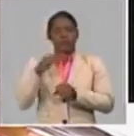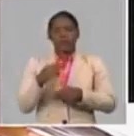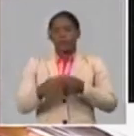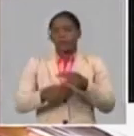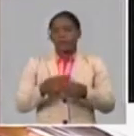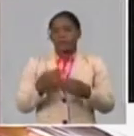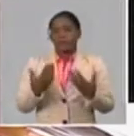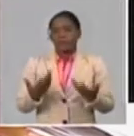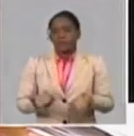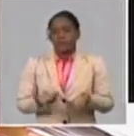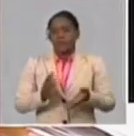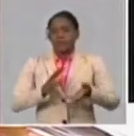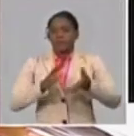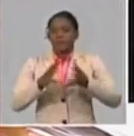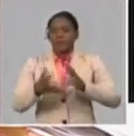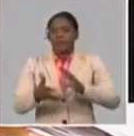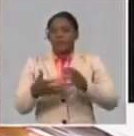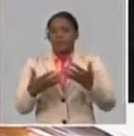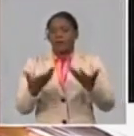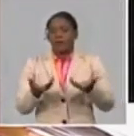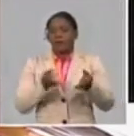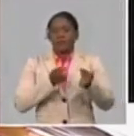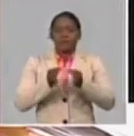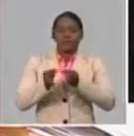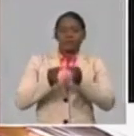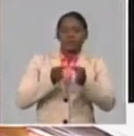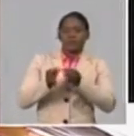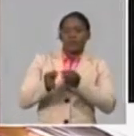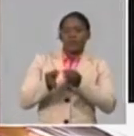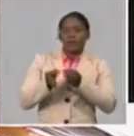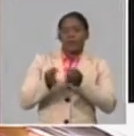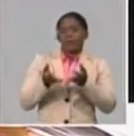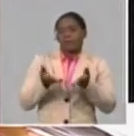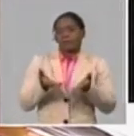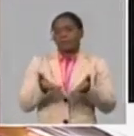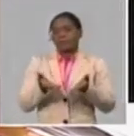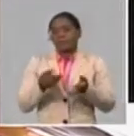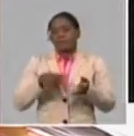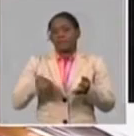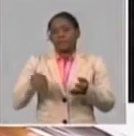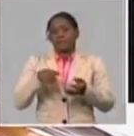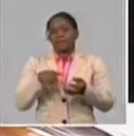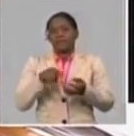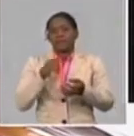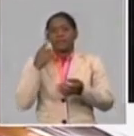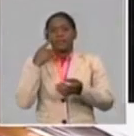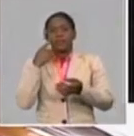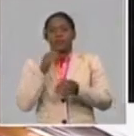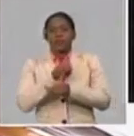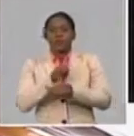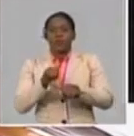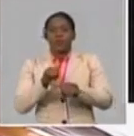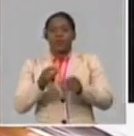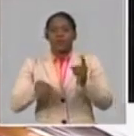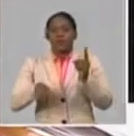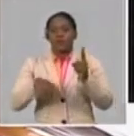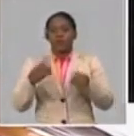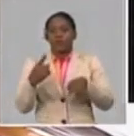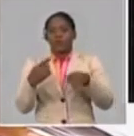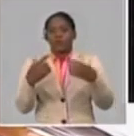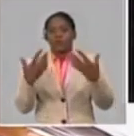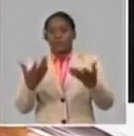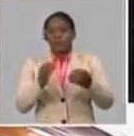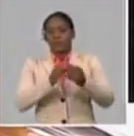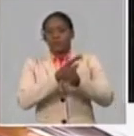desafiante y estratégico escenario que está dirigido a mantener con vitalidad la economía